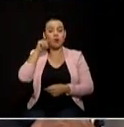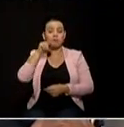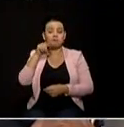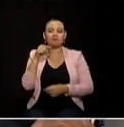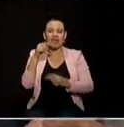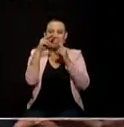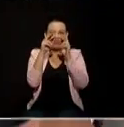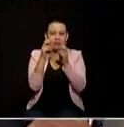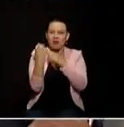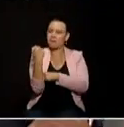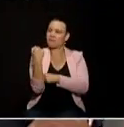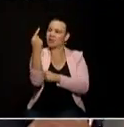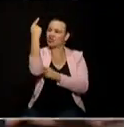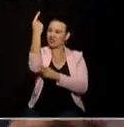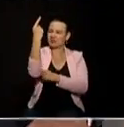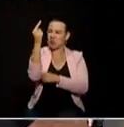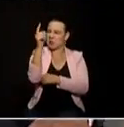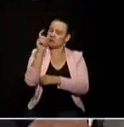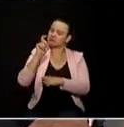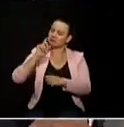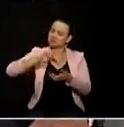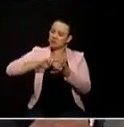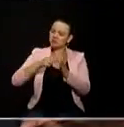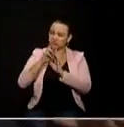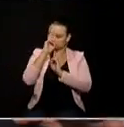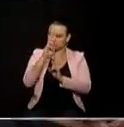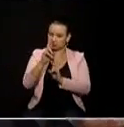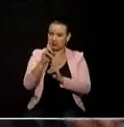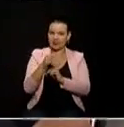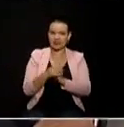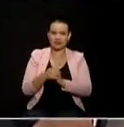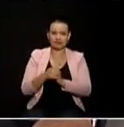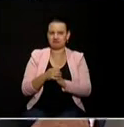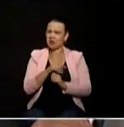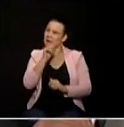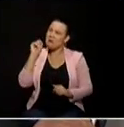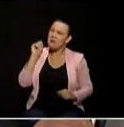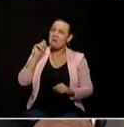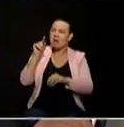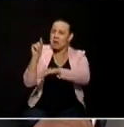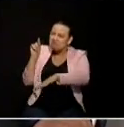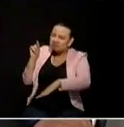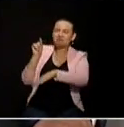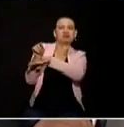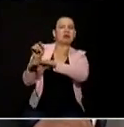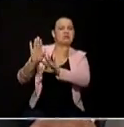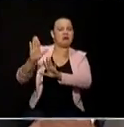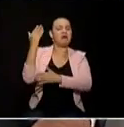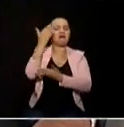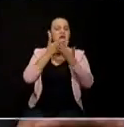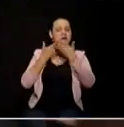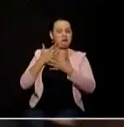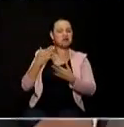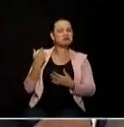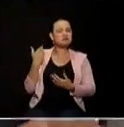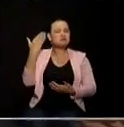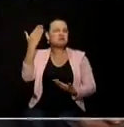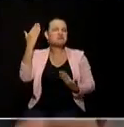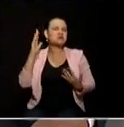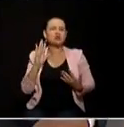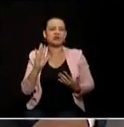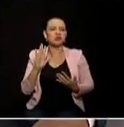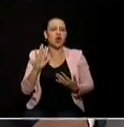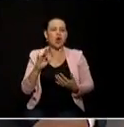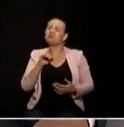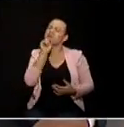por eso a rodolfo no le hago ninguna pregunta como para acorcharlo simplemente vendería la flá o